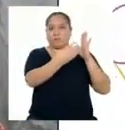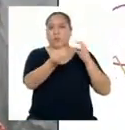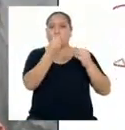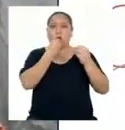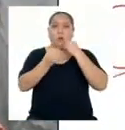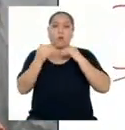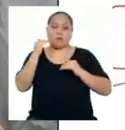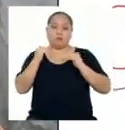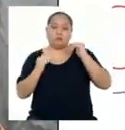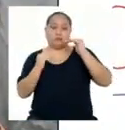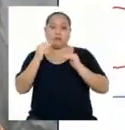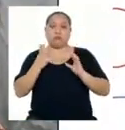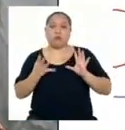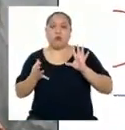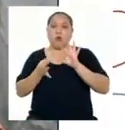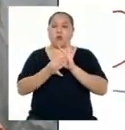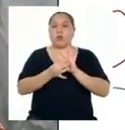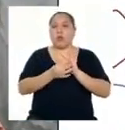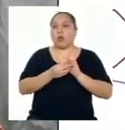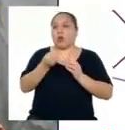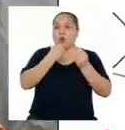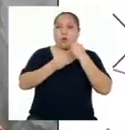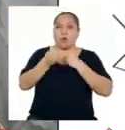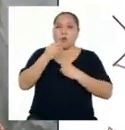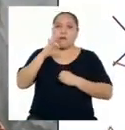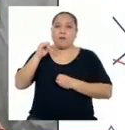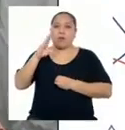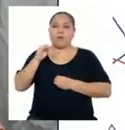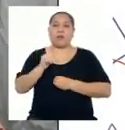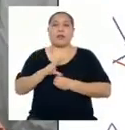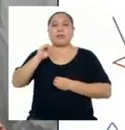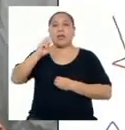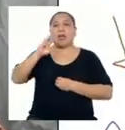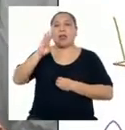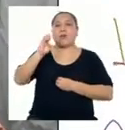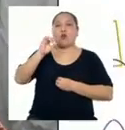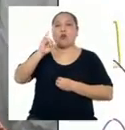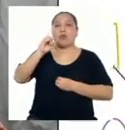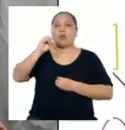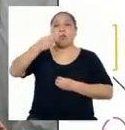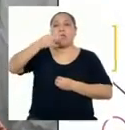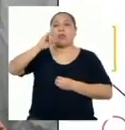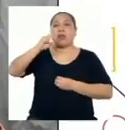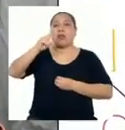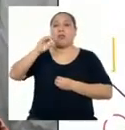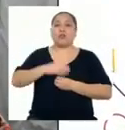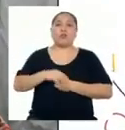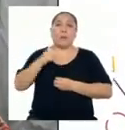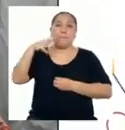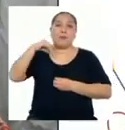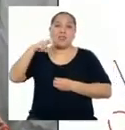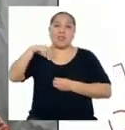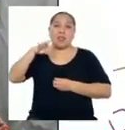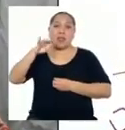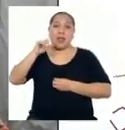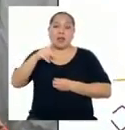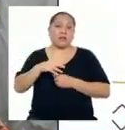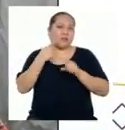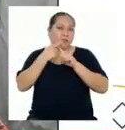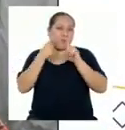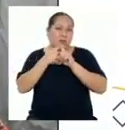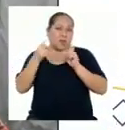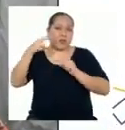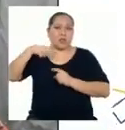donde une los alimentos ricos en fibras, carbohidratos, minerales y muchos nutrientes más. Así nuestro